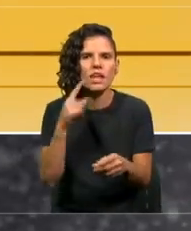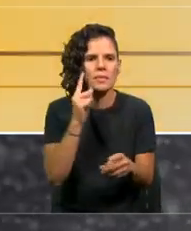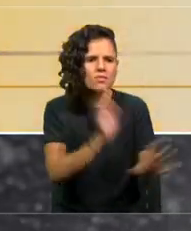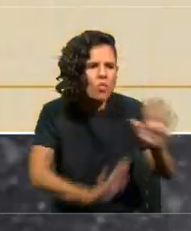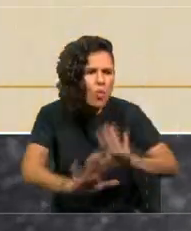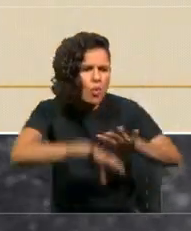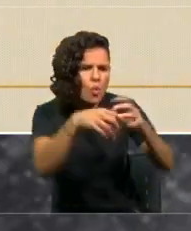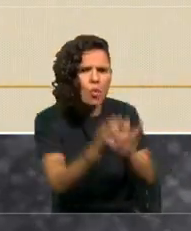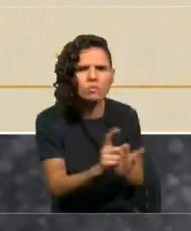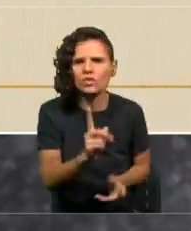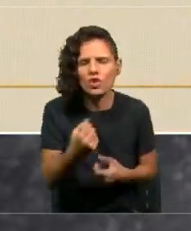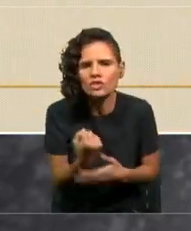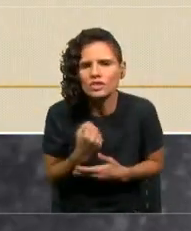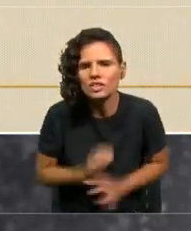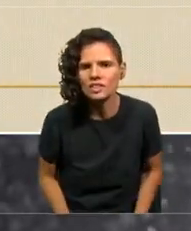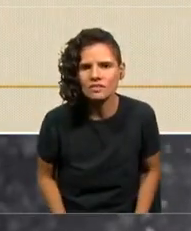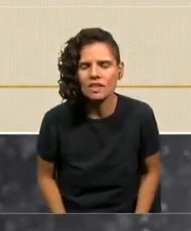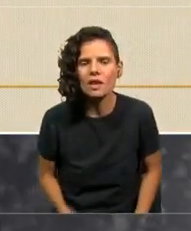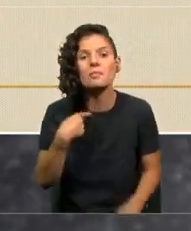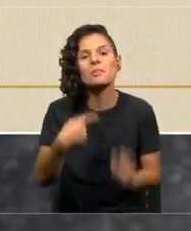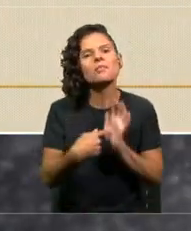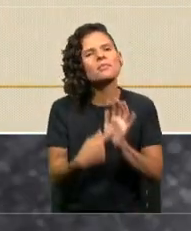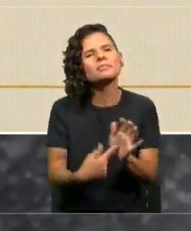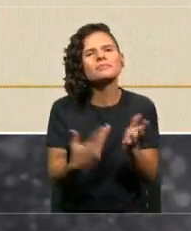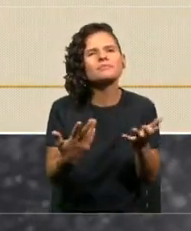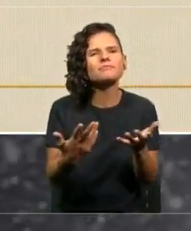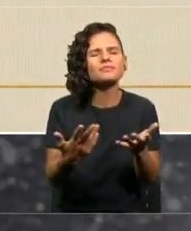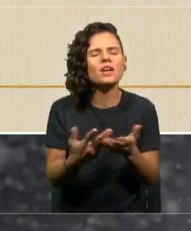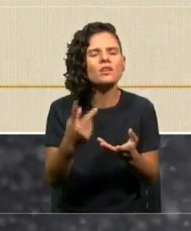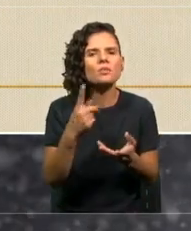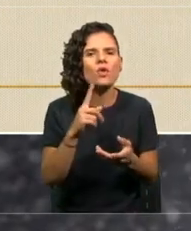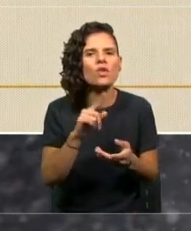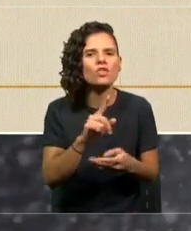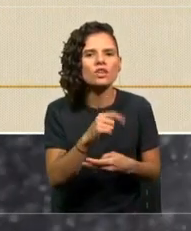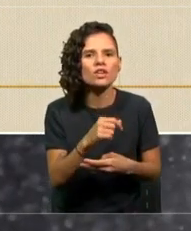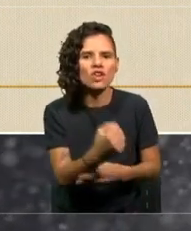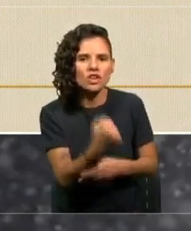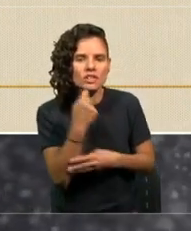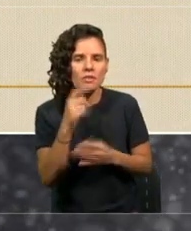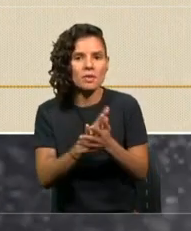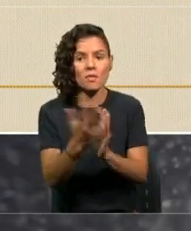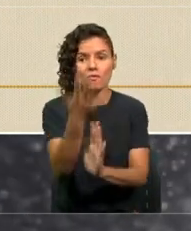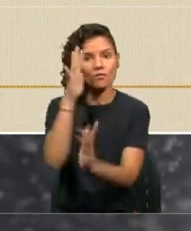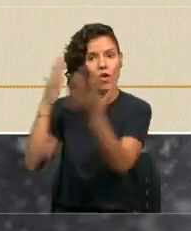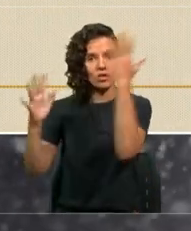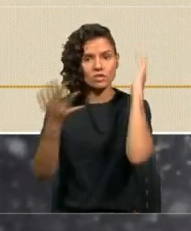Para decirlo de una manera un poco gráfica, no sirve que protezcamos nuestros bosques